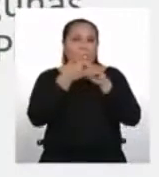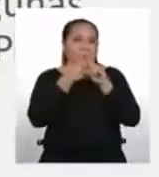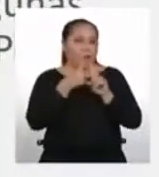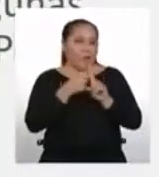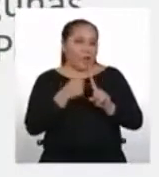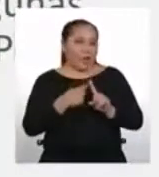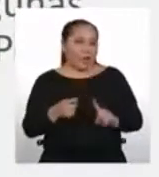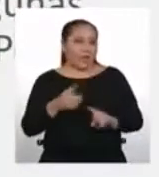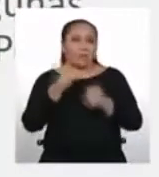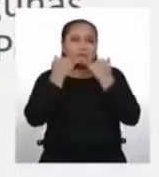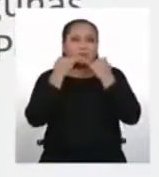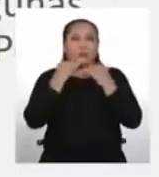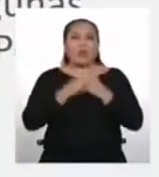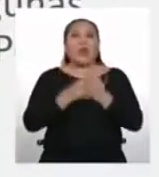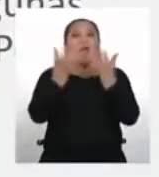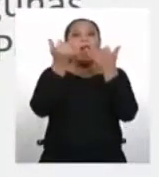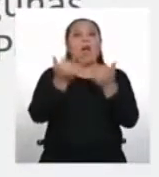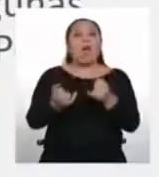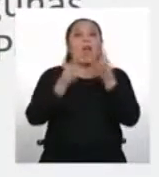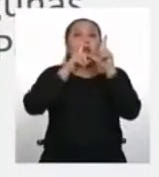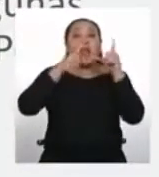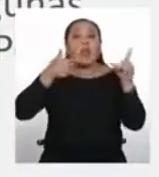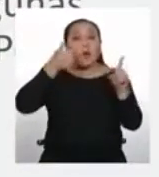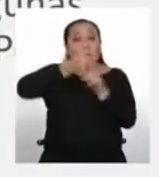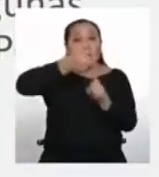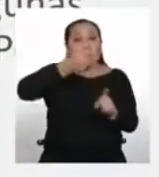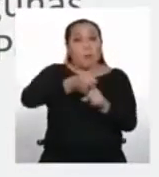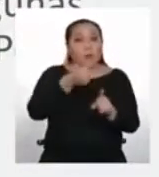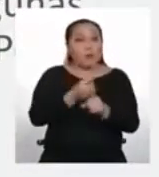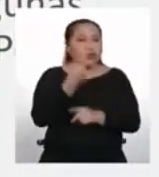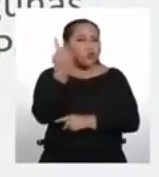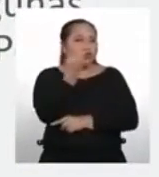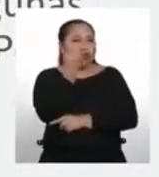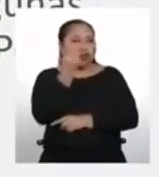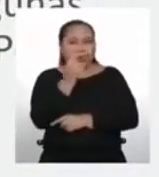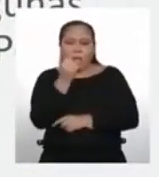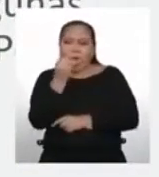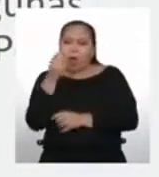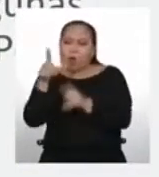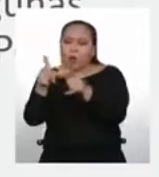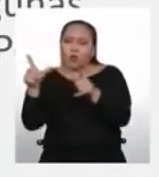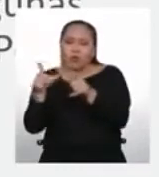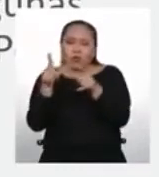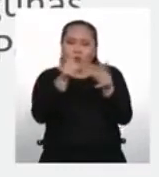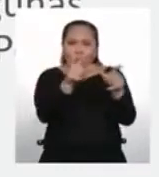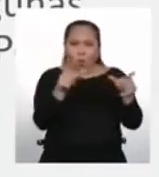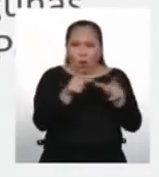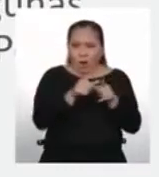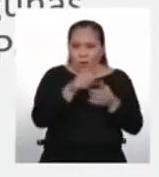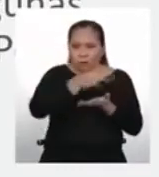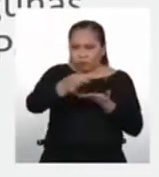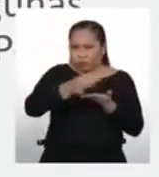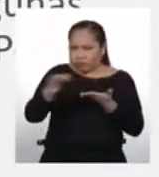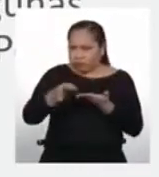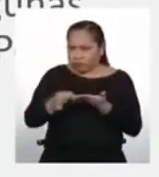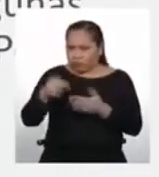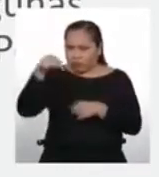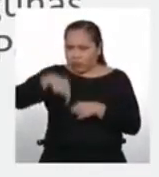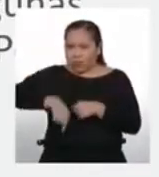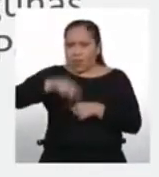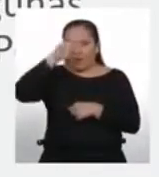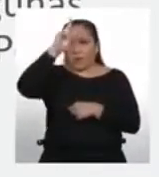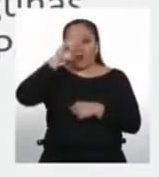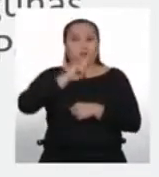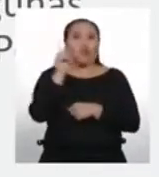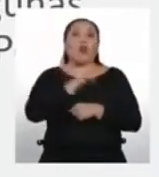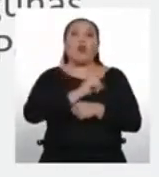Ahora, ¿las lenguas originarias solo se hablan en algunas regiones del Perú? No. En todos los